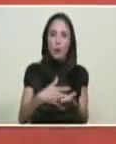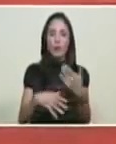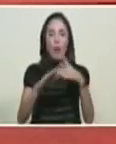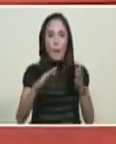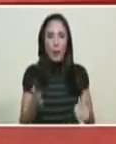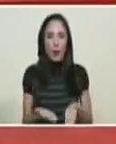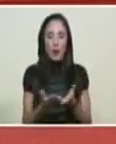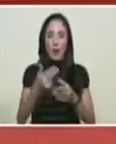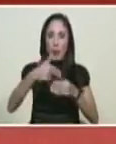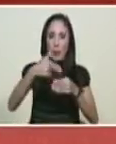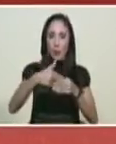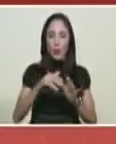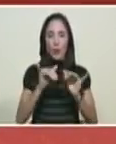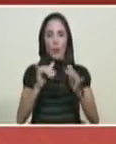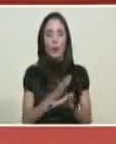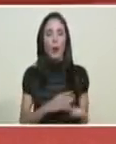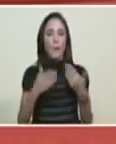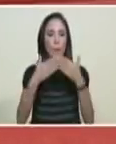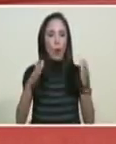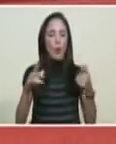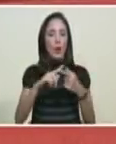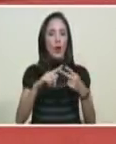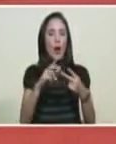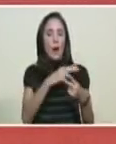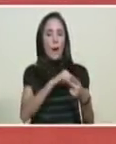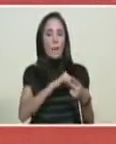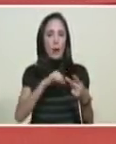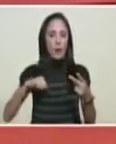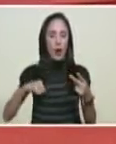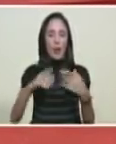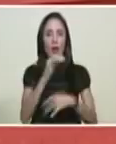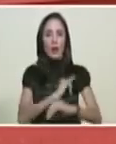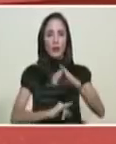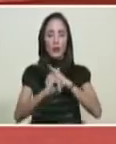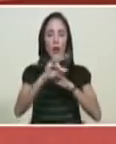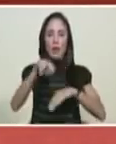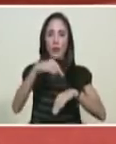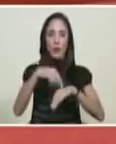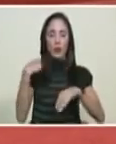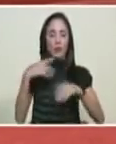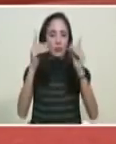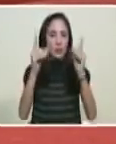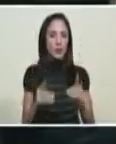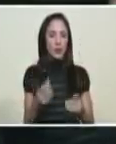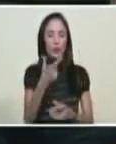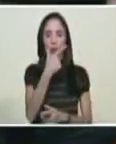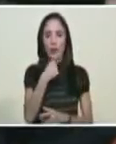pública, privada, nacional e internacional. Así de simple.